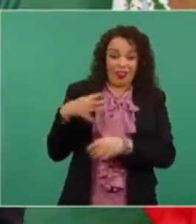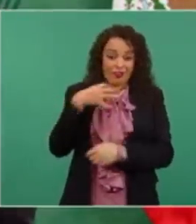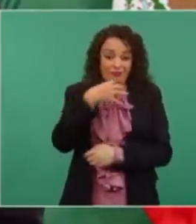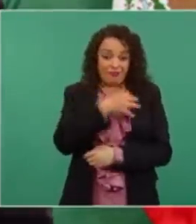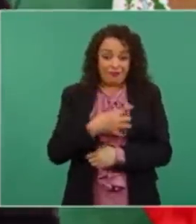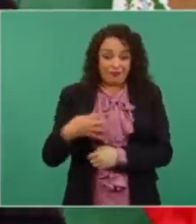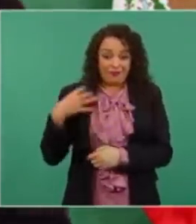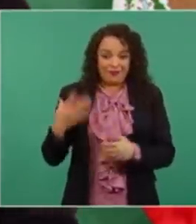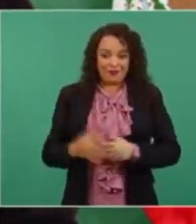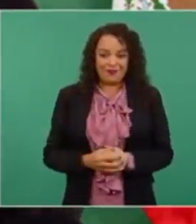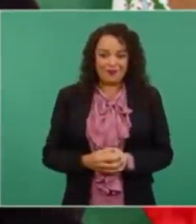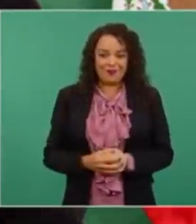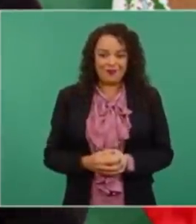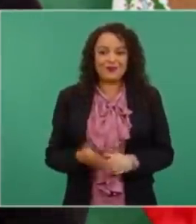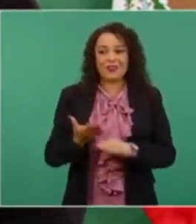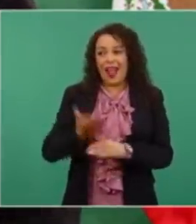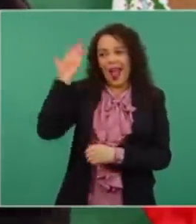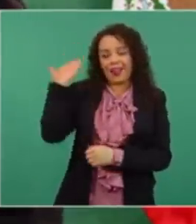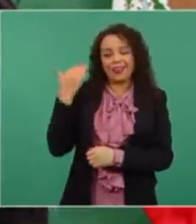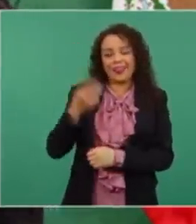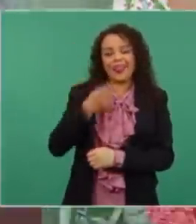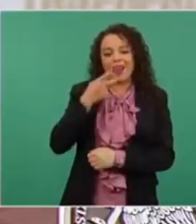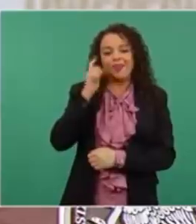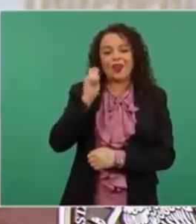como antes también se hablaba de los pachucos,